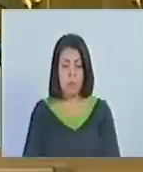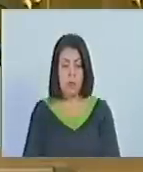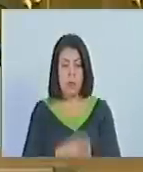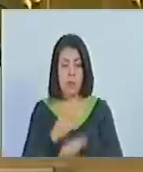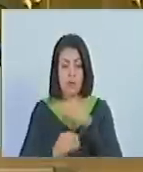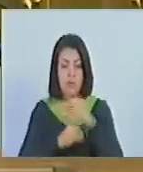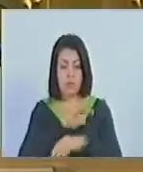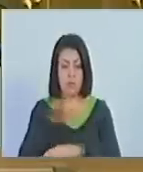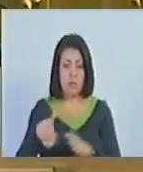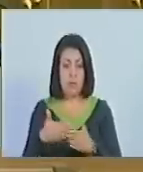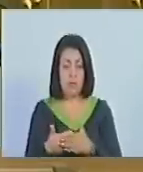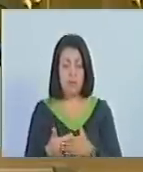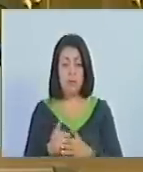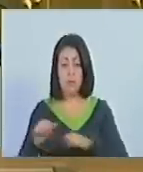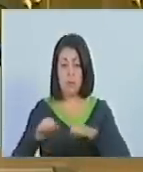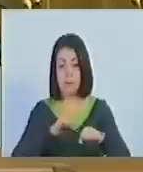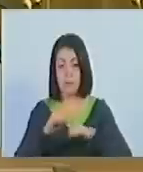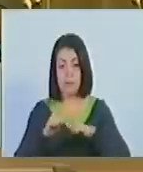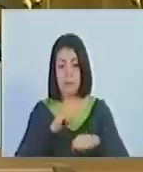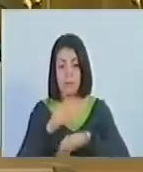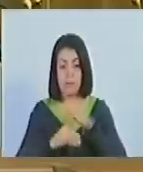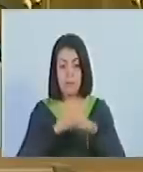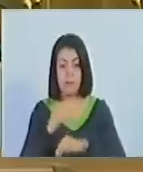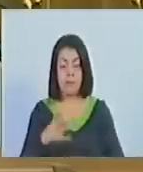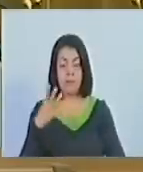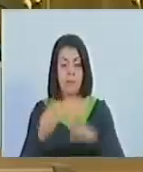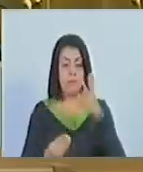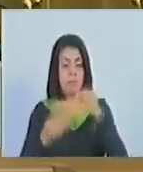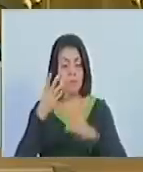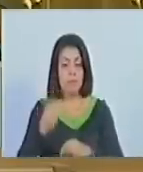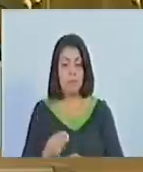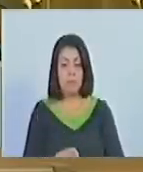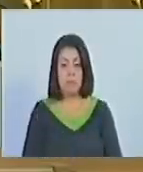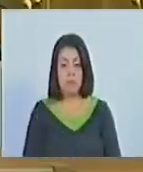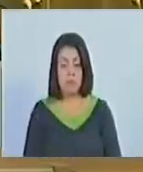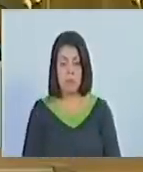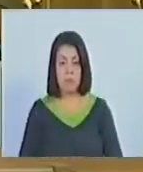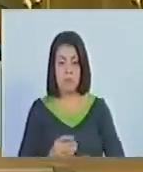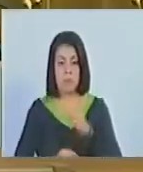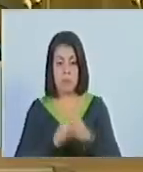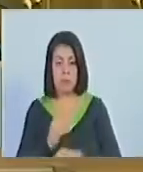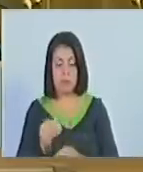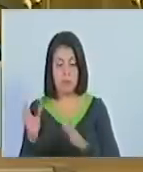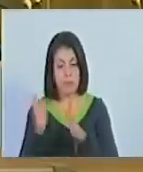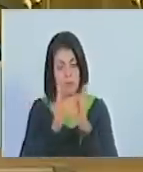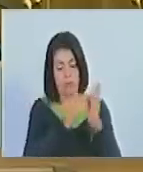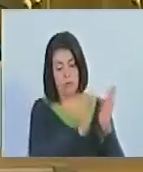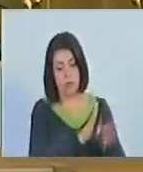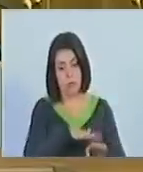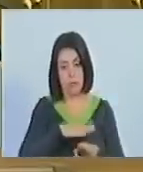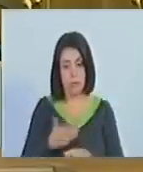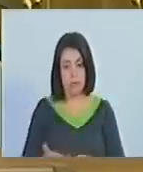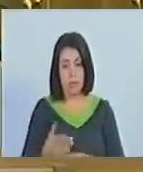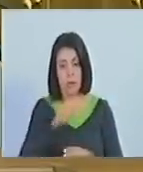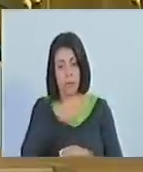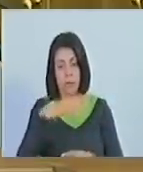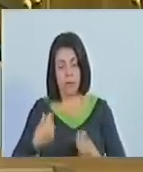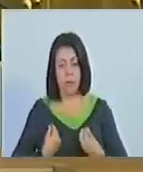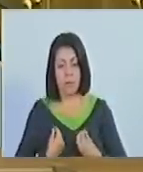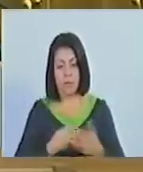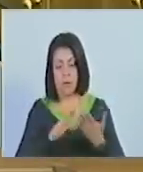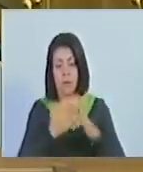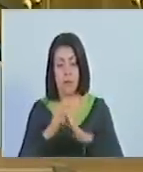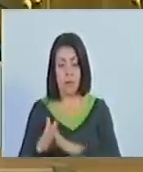en general, sobre las acciones realizadas por el Consejo Comunal, ejercida articuladamente por los habitantes de la